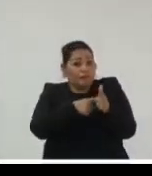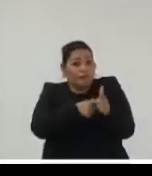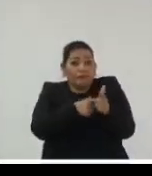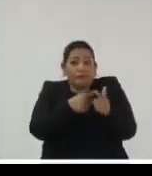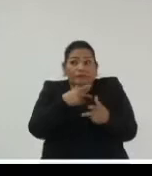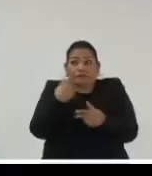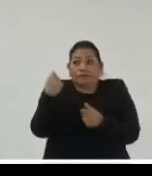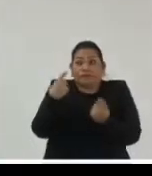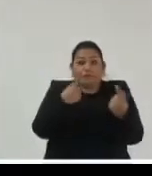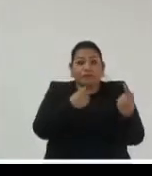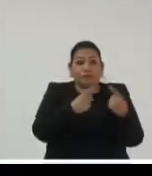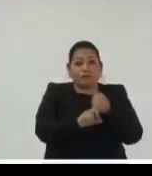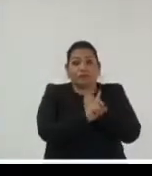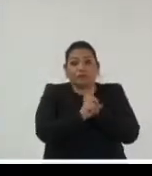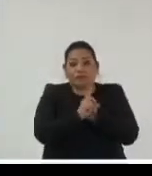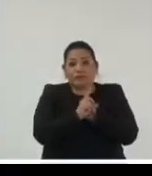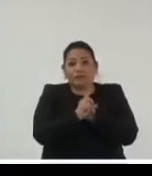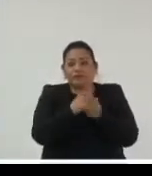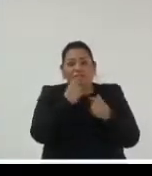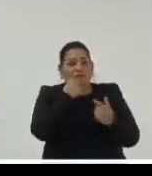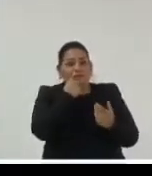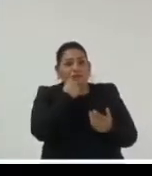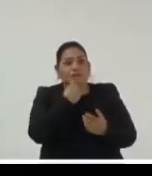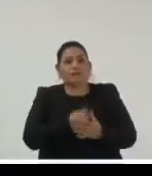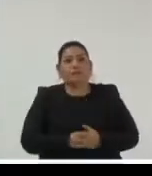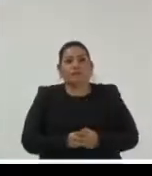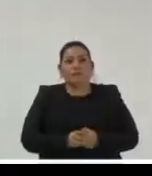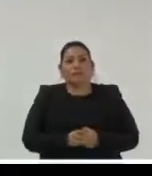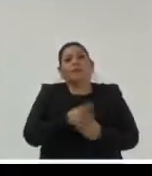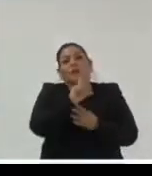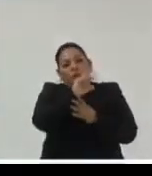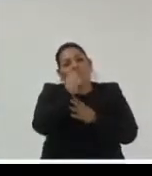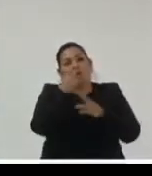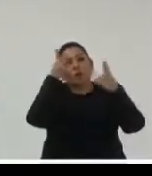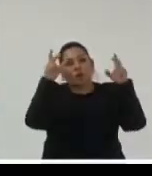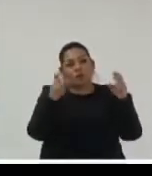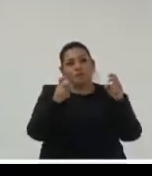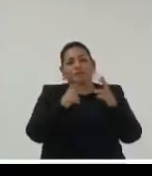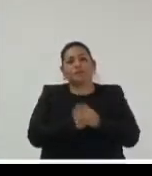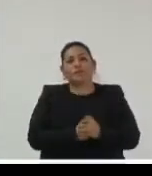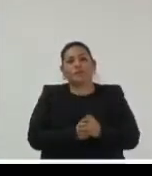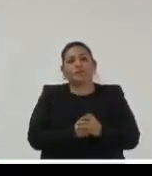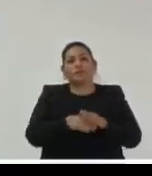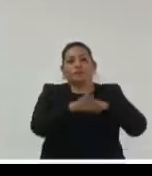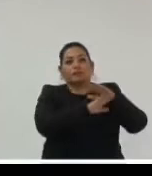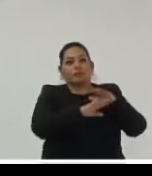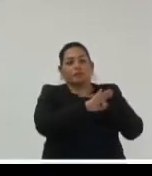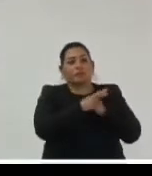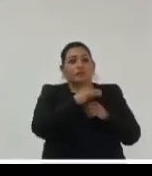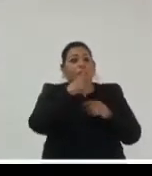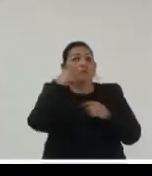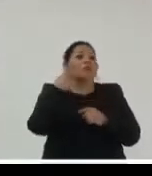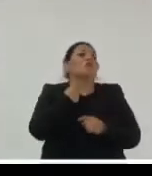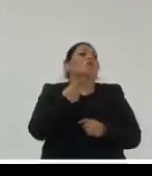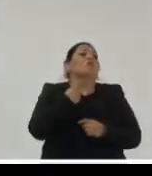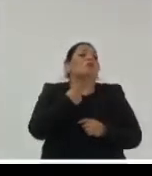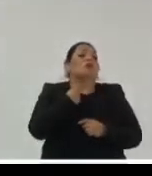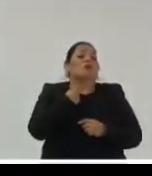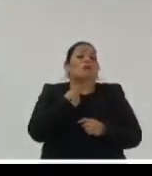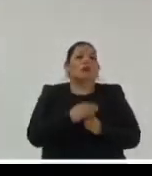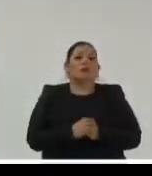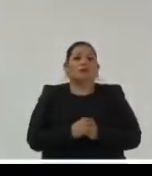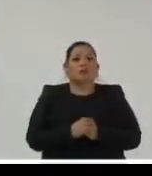mejores hay otro tema que resulta muy importante ¿verdad? y es el tema de las políticas basadas en evidencia ¿verdad? las EVP las